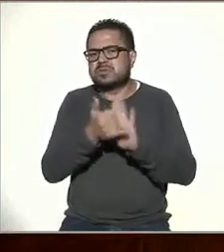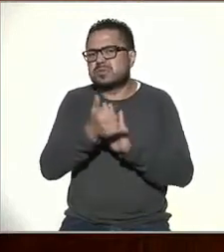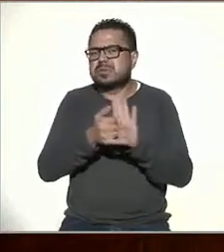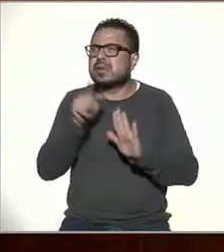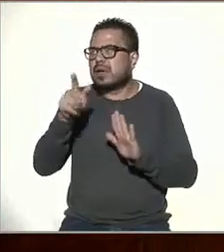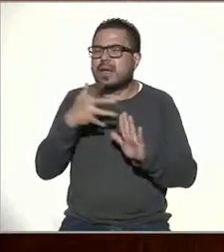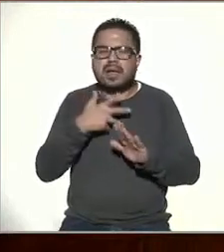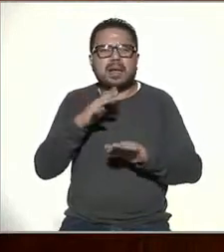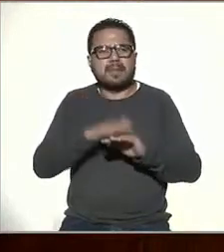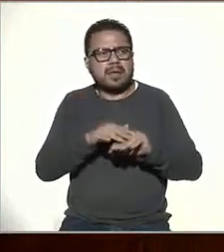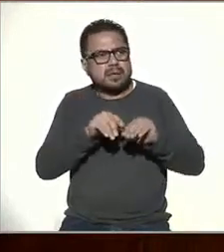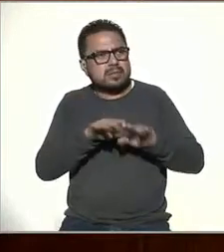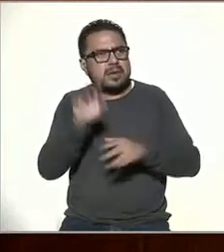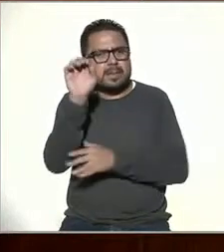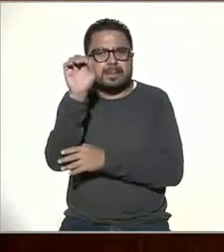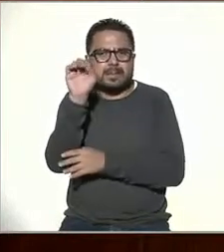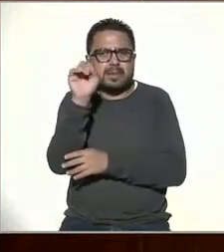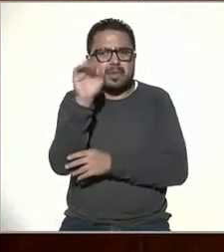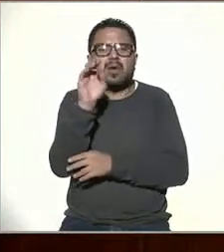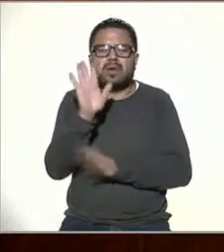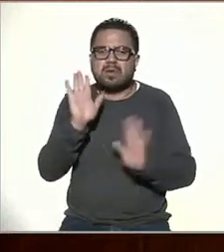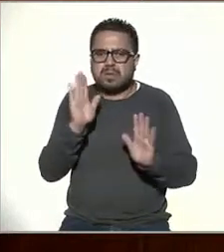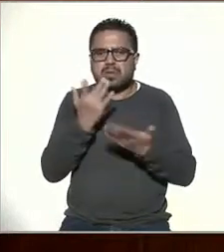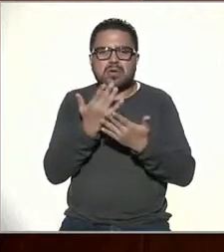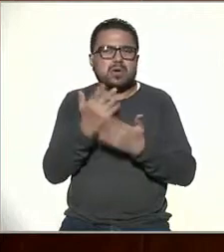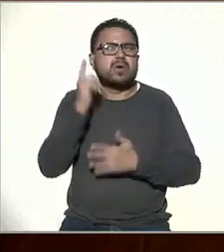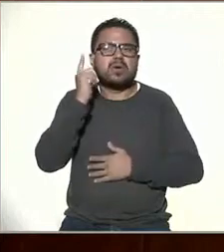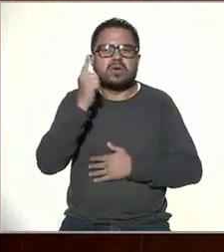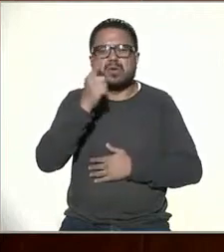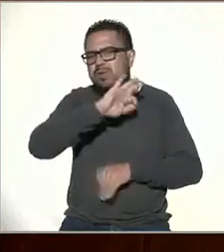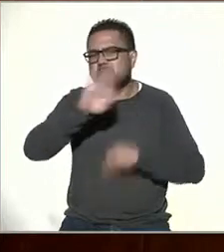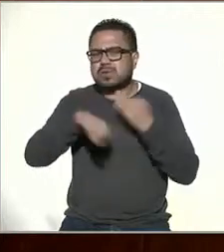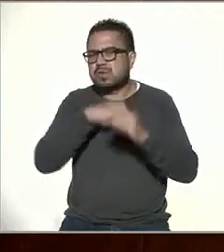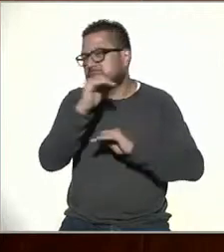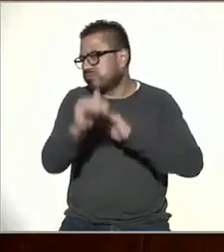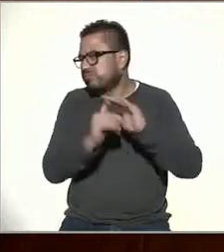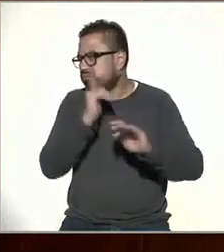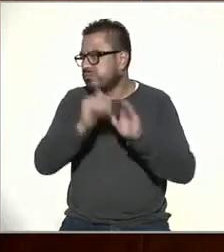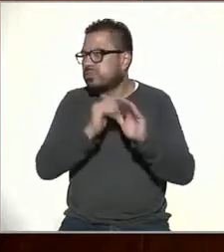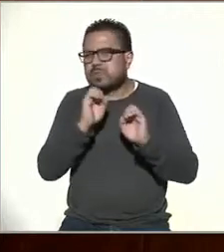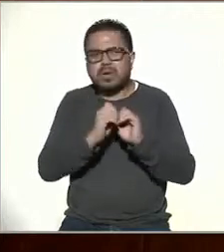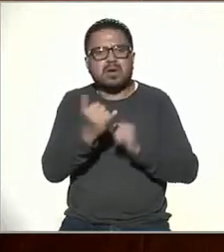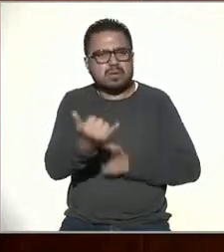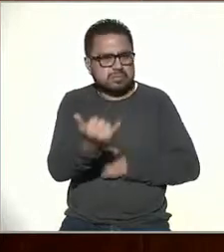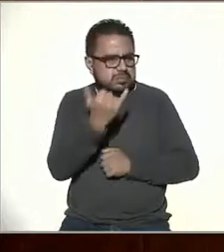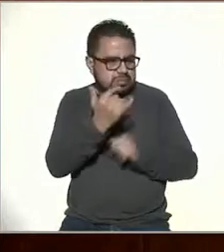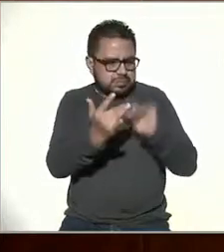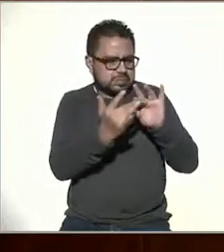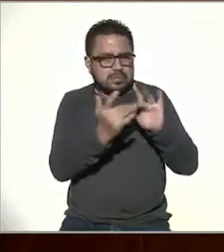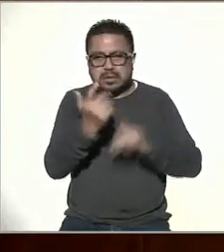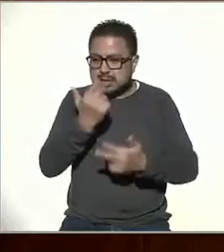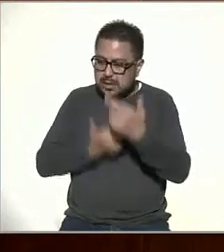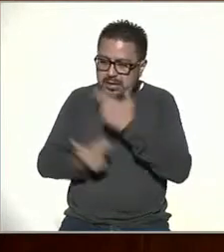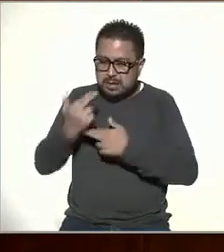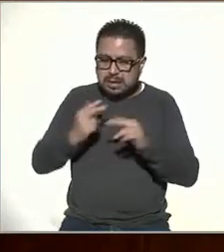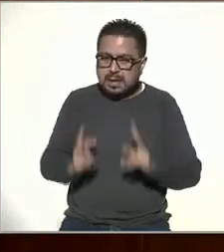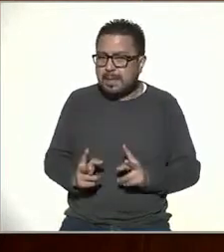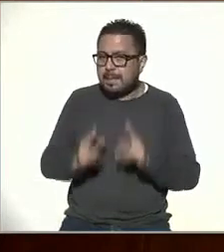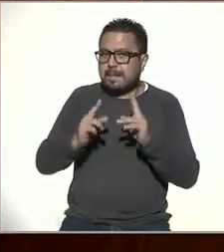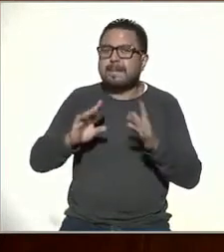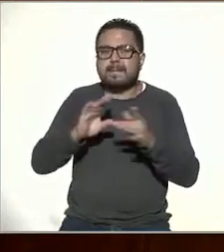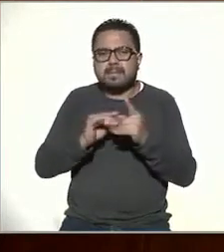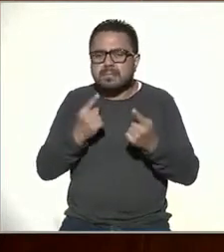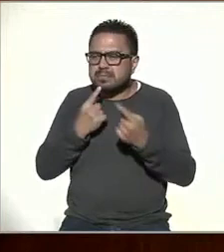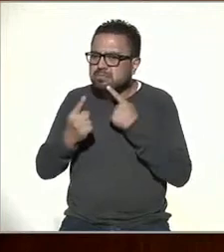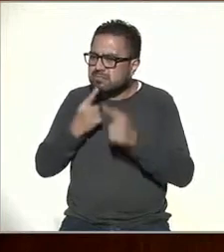tenemos la transmisión en vivo. Así que espero que envíen todos sus comentarios o nos llamen. Y aquí, regresando del corte, vamos a seguir hablando